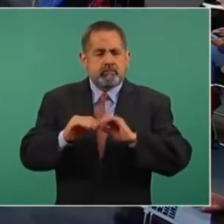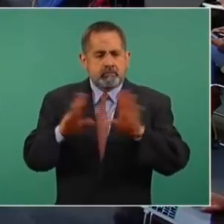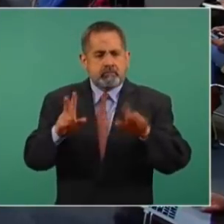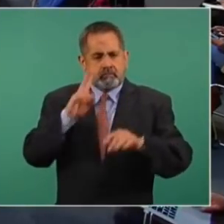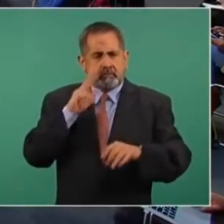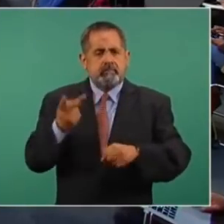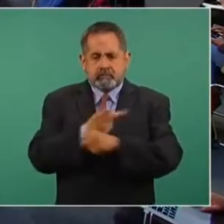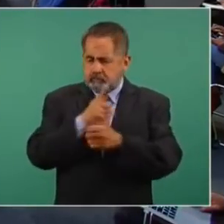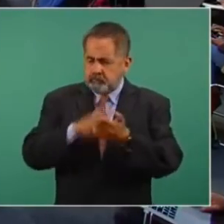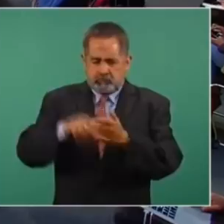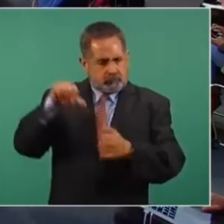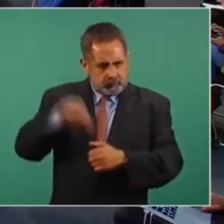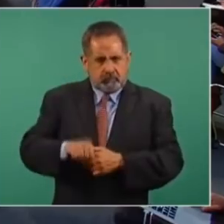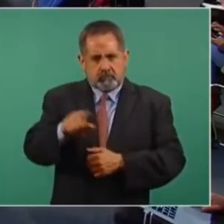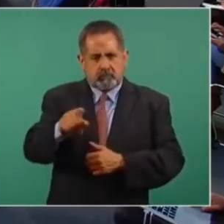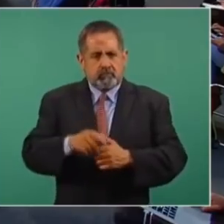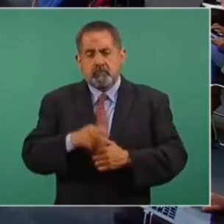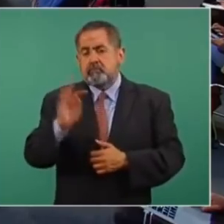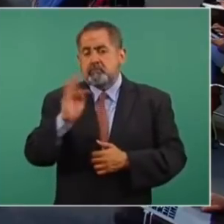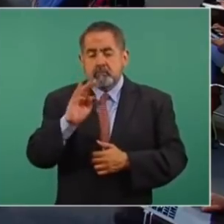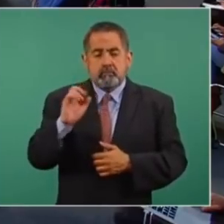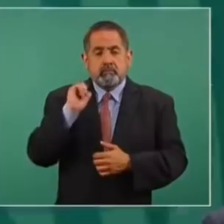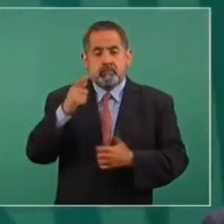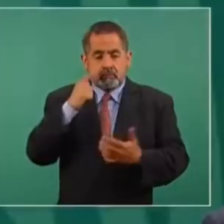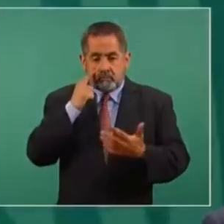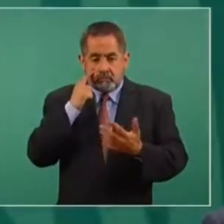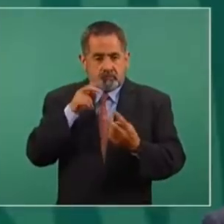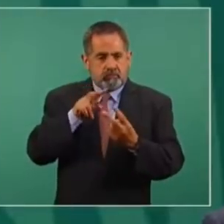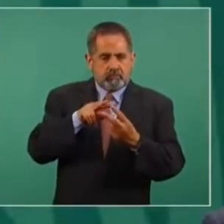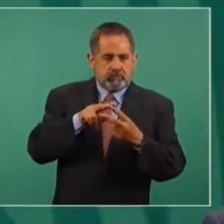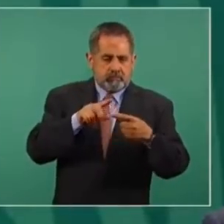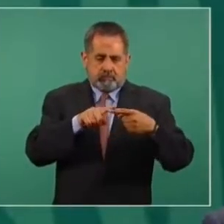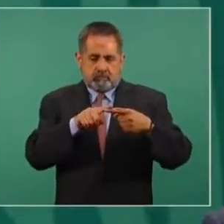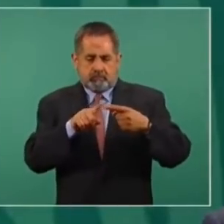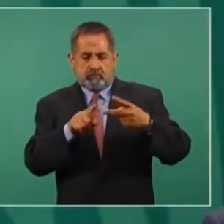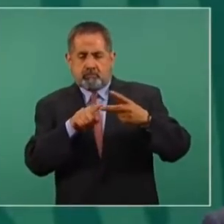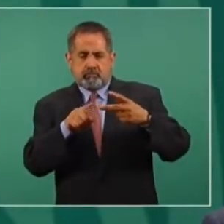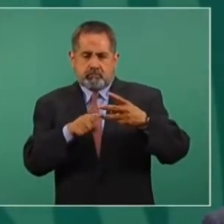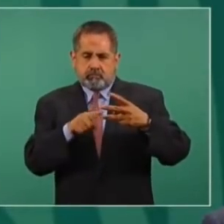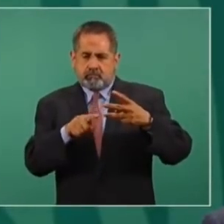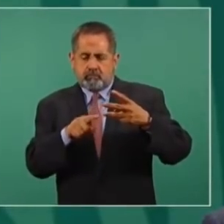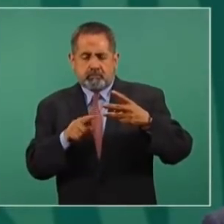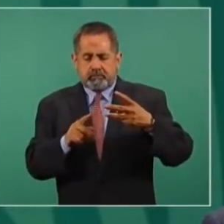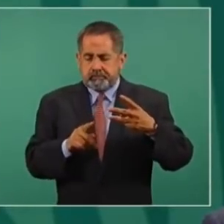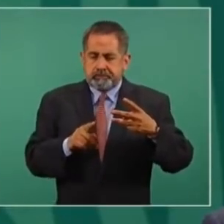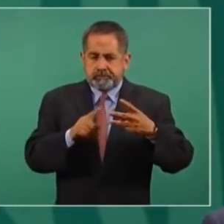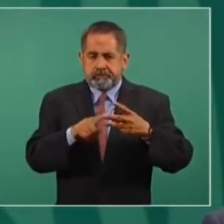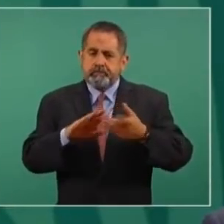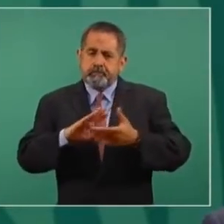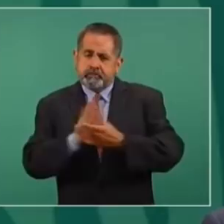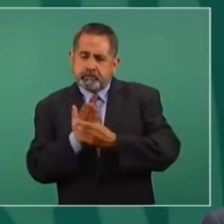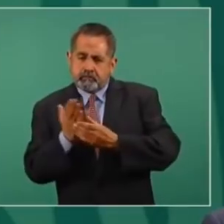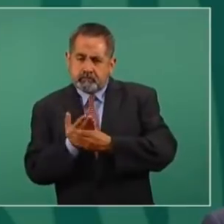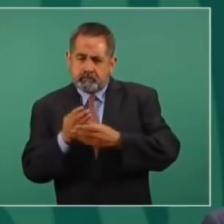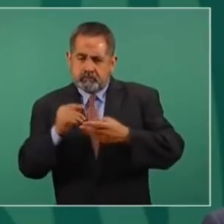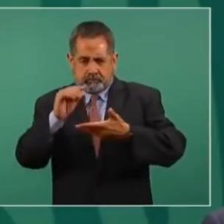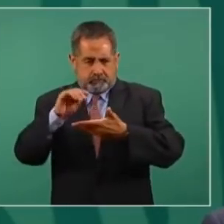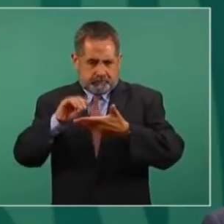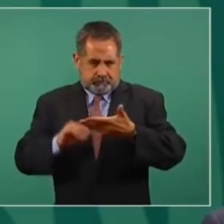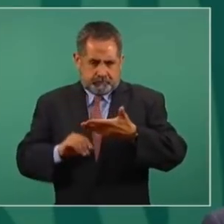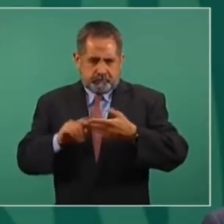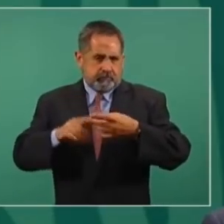este asunto. Si hay estos dos expedientes o